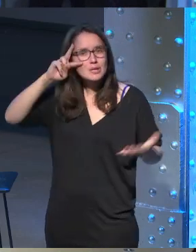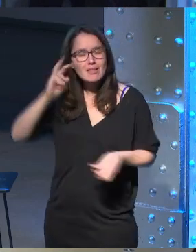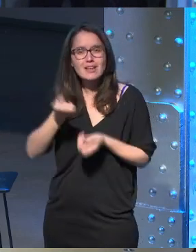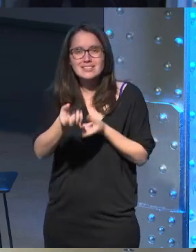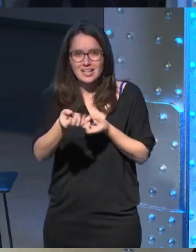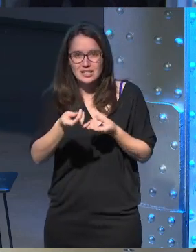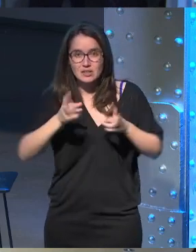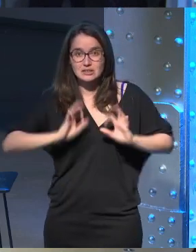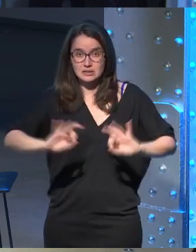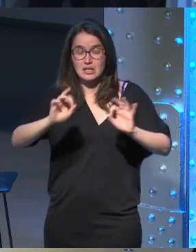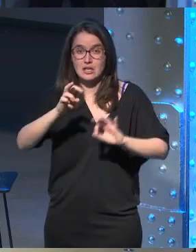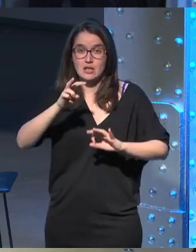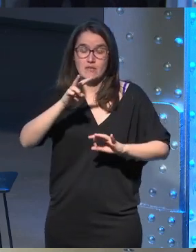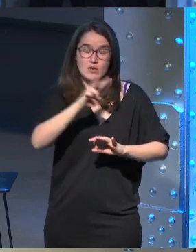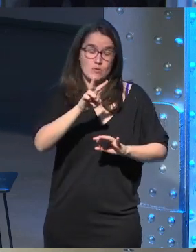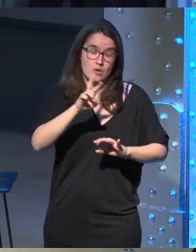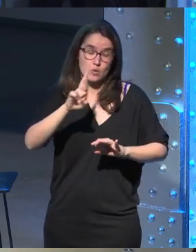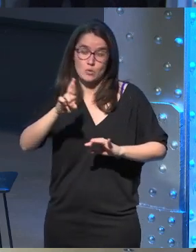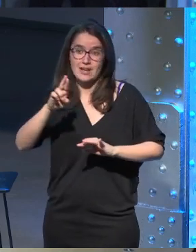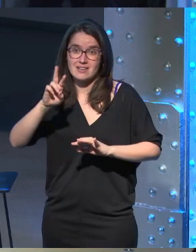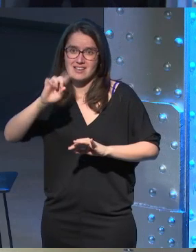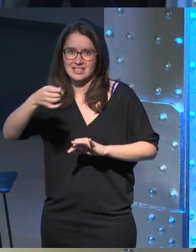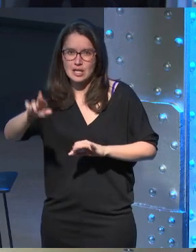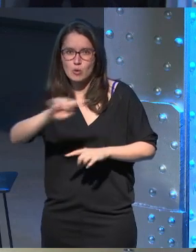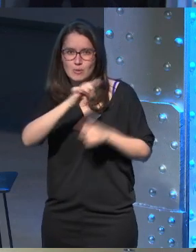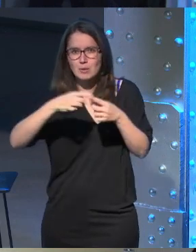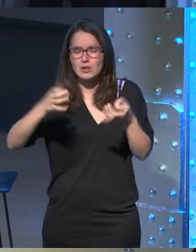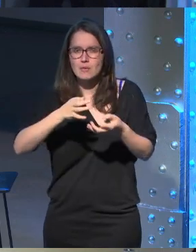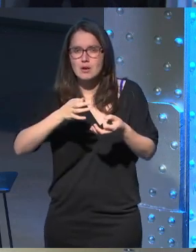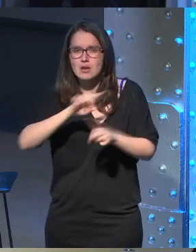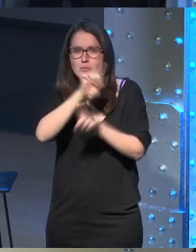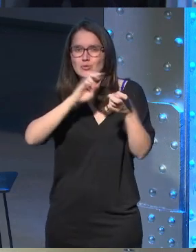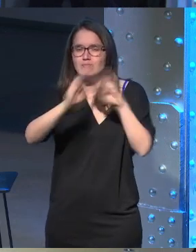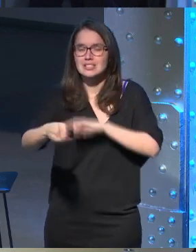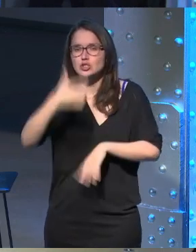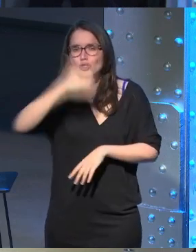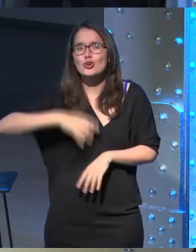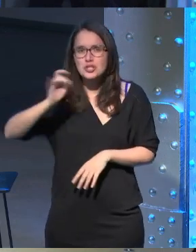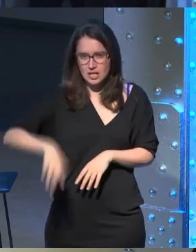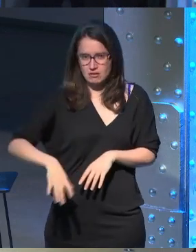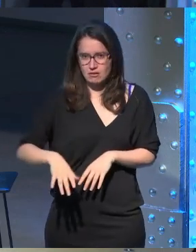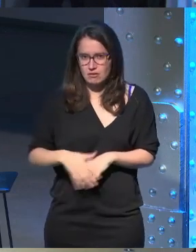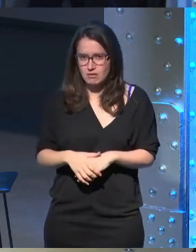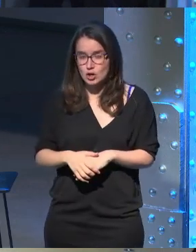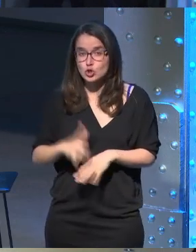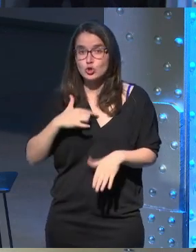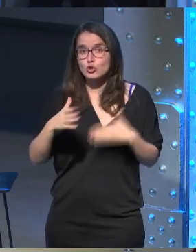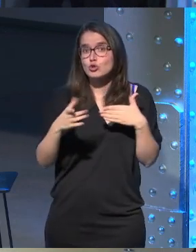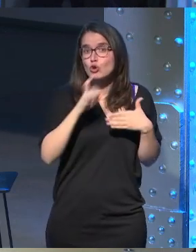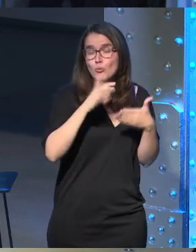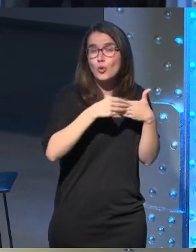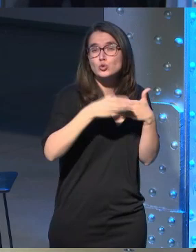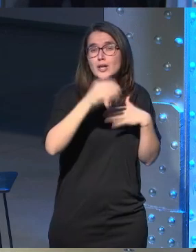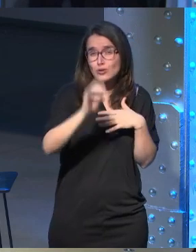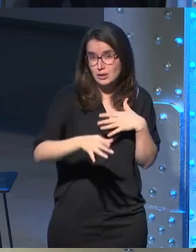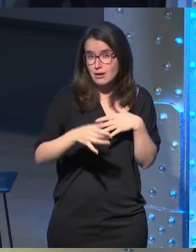sobre todo de Uber y XR lo primero que tenemos que pensar es contestar esta pregunta ¿quién soy? como usuario ¿quién es